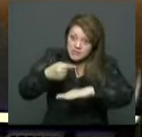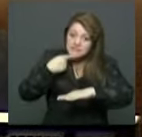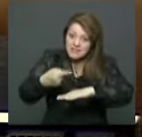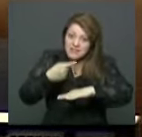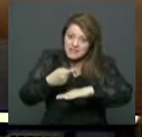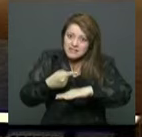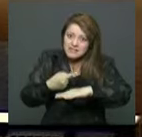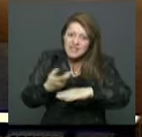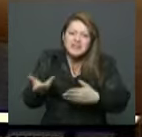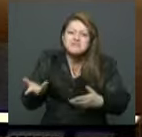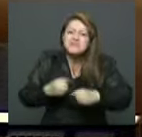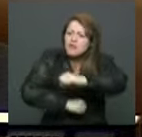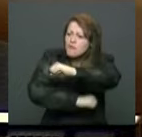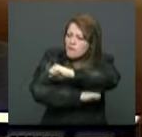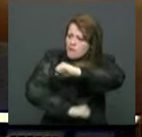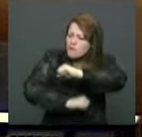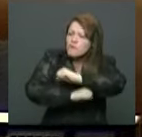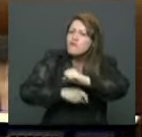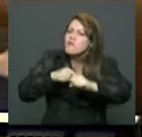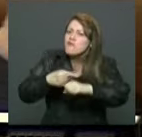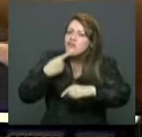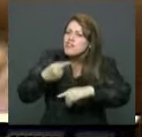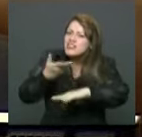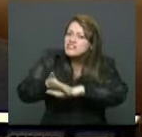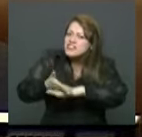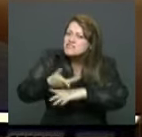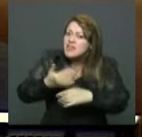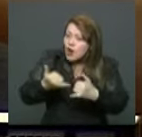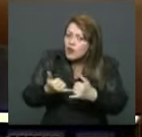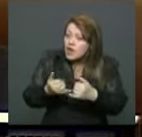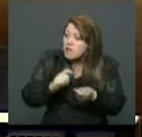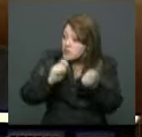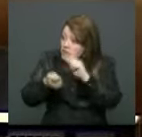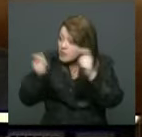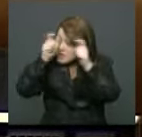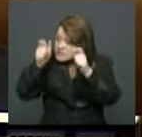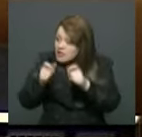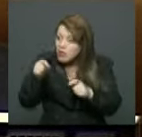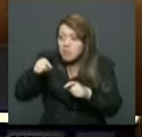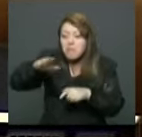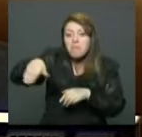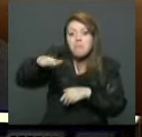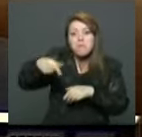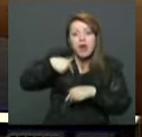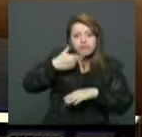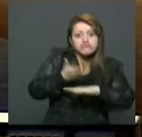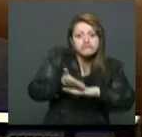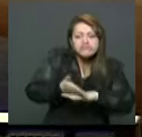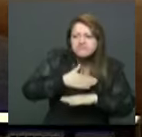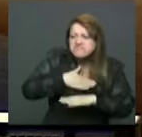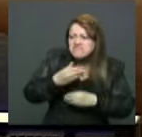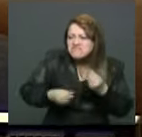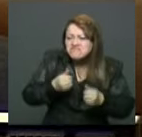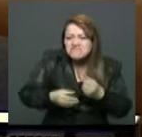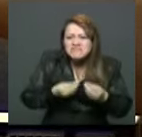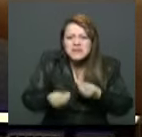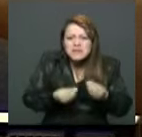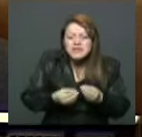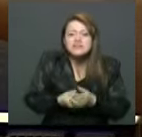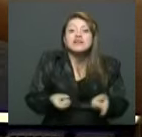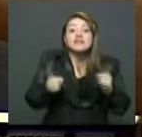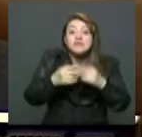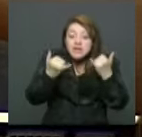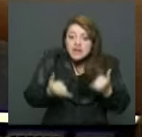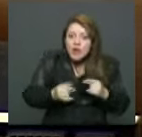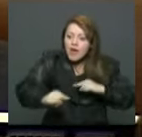tampoco tiene nada de este contenido, la reforma que actualmente está tramitando acá en el Congreso, la carrera administrativa, buscando